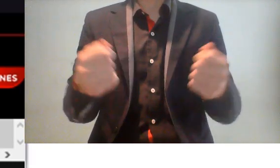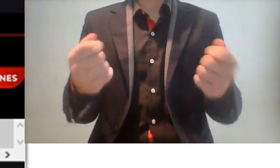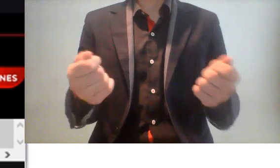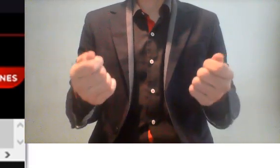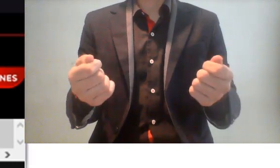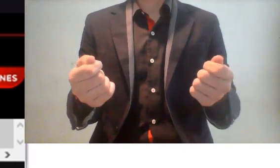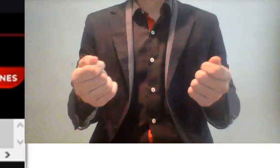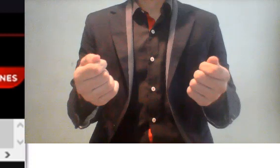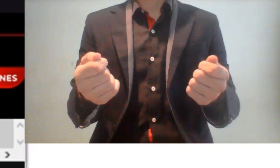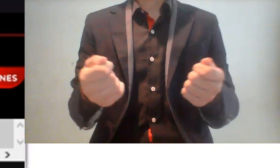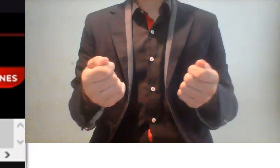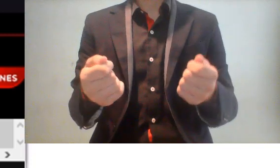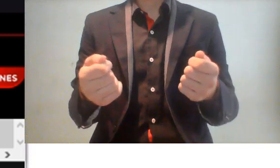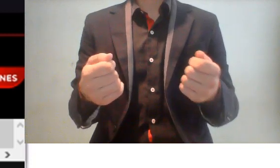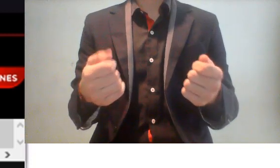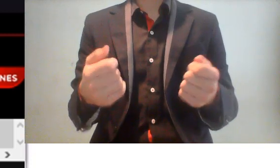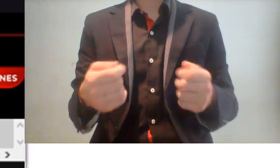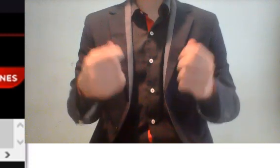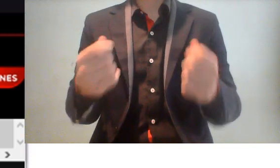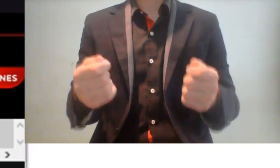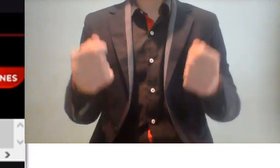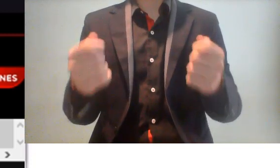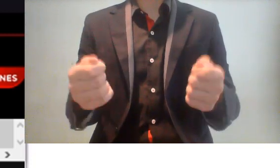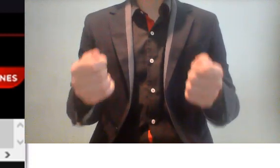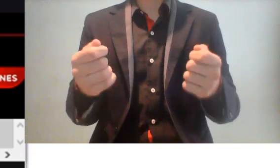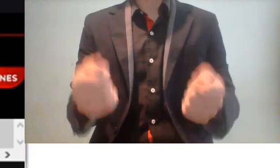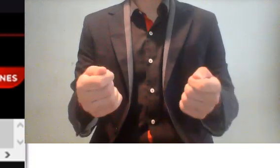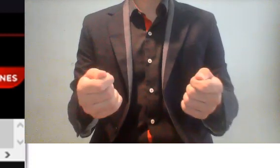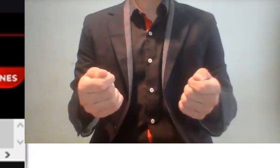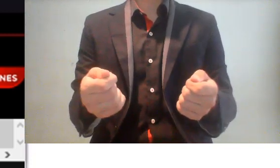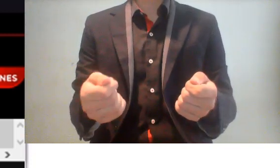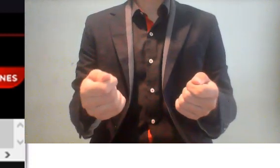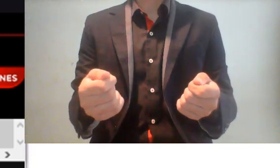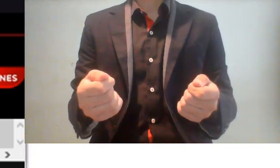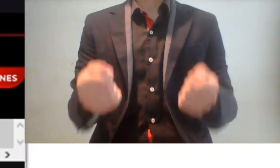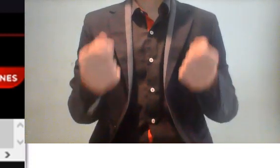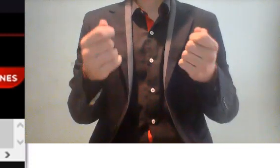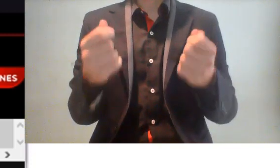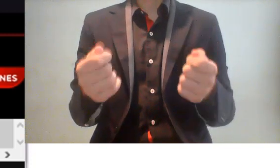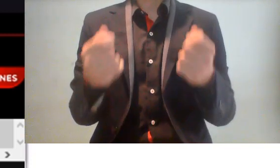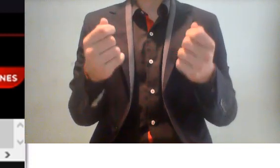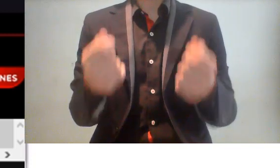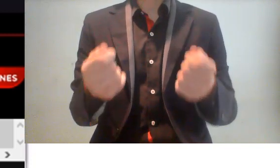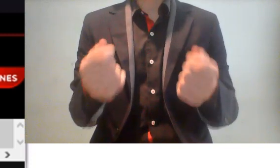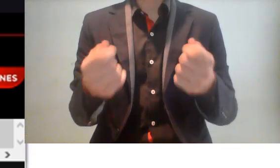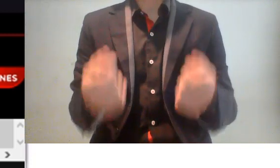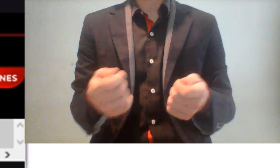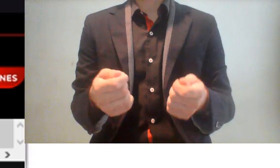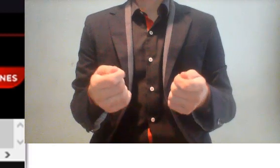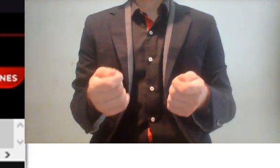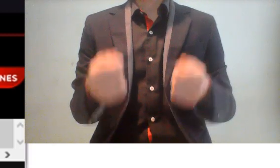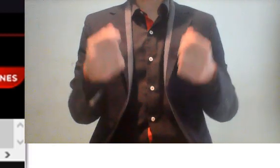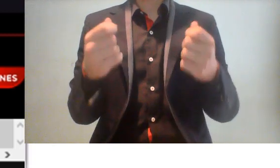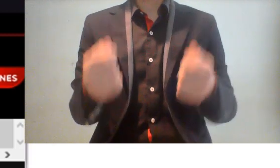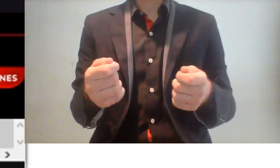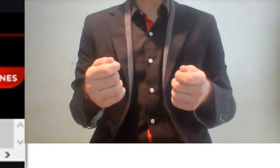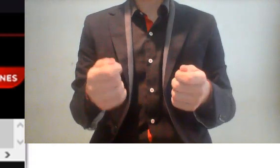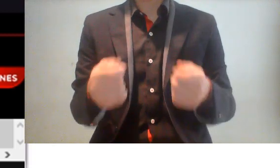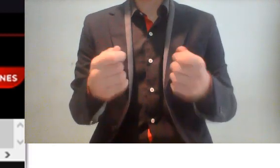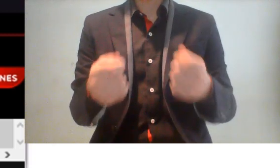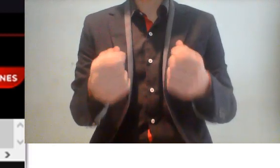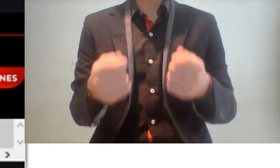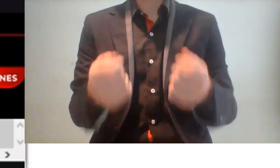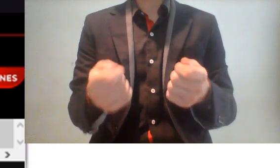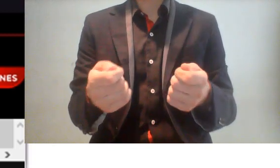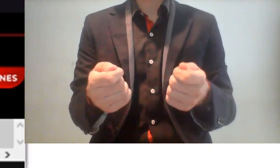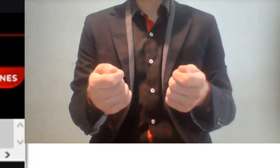mayores que no tienen ni siquiera ingreso. Los ves en las calles vendiendo cositas para poder tener algo para comer. Para poder tener